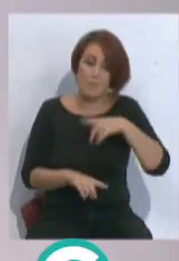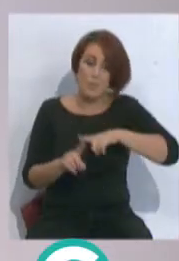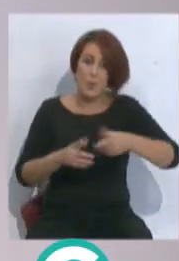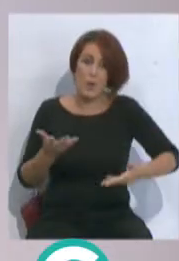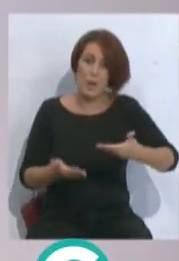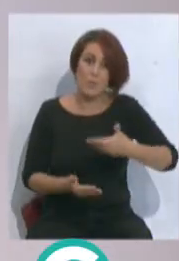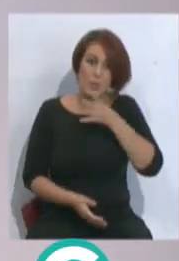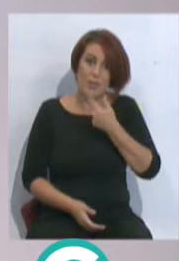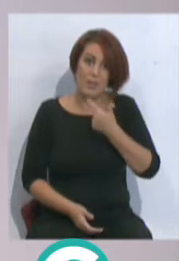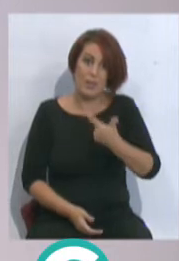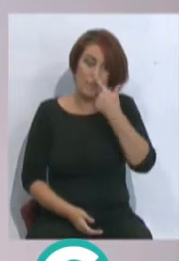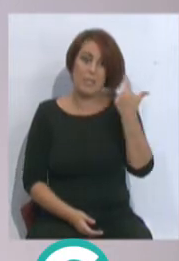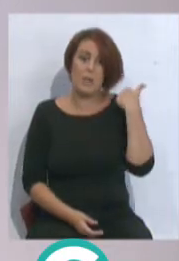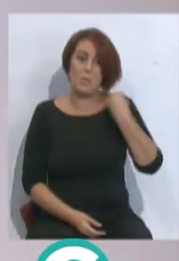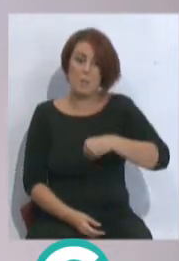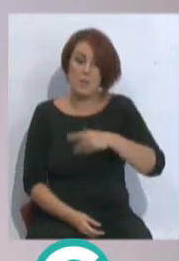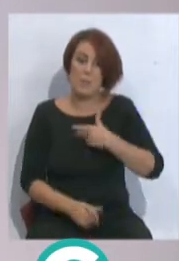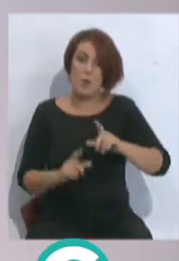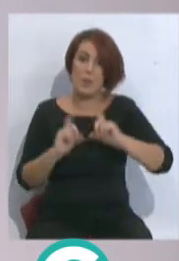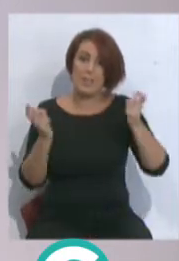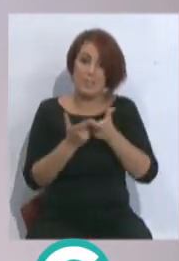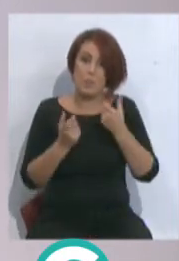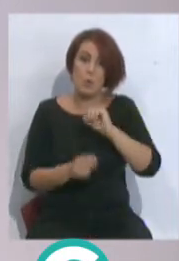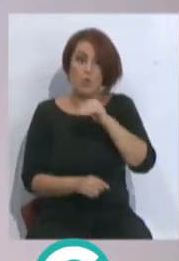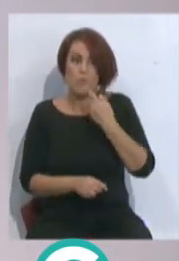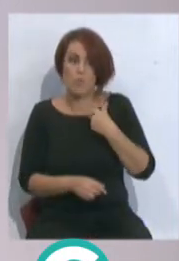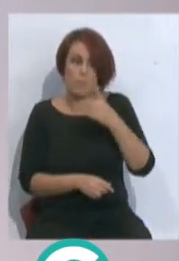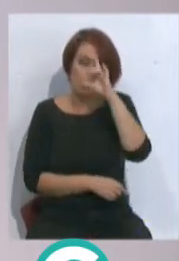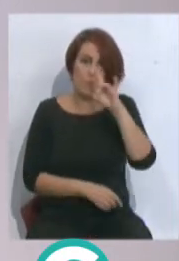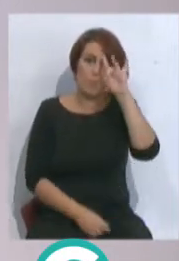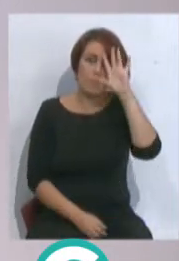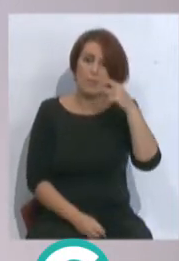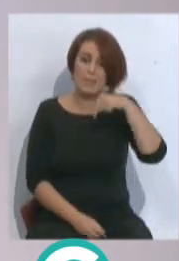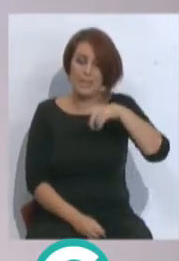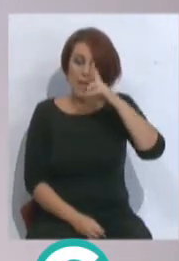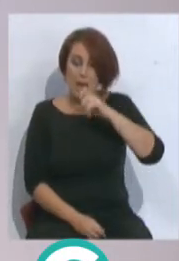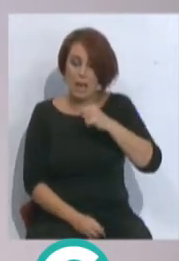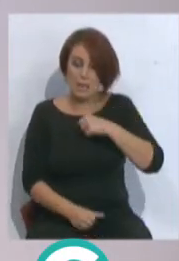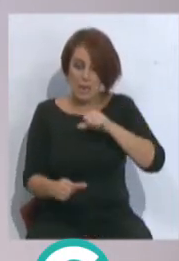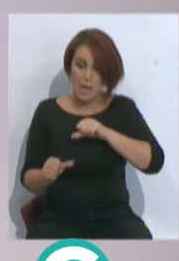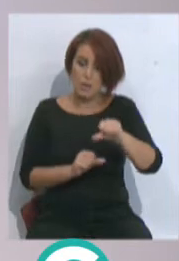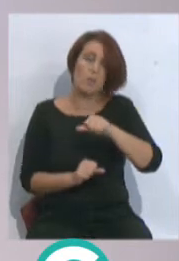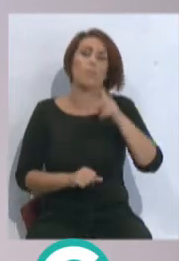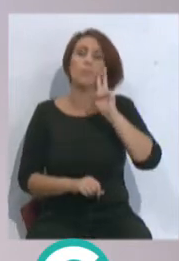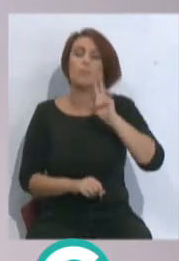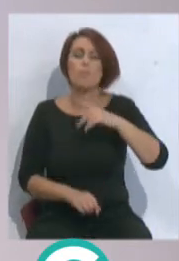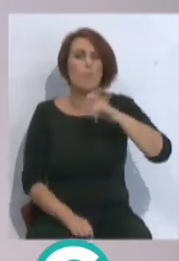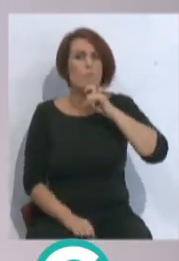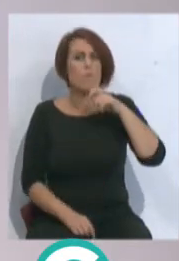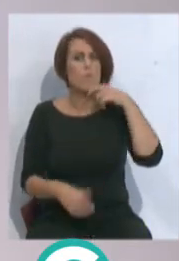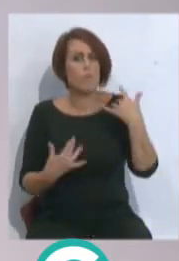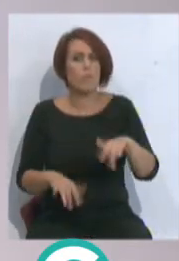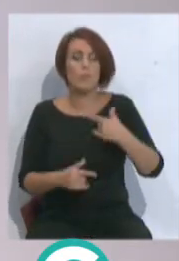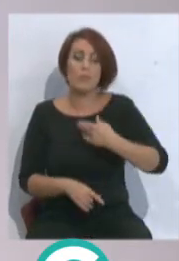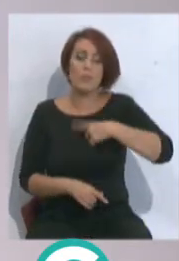hicimos el año pasado está por encima de la expectativa de la plantilla y del propio club. A partir de ahora yo creo que este año nos estamos dando cuenta de lo verdaderamente difícil que es